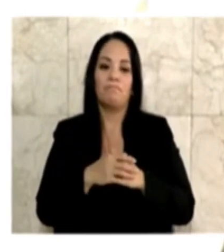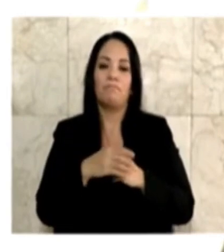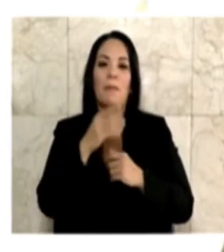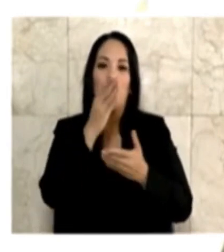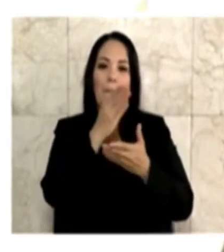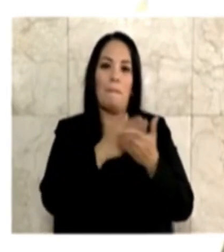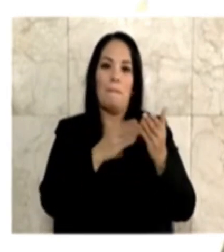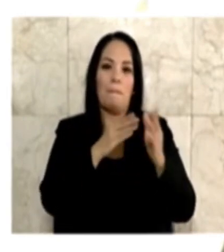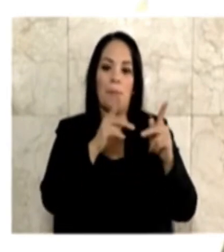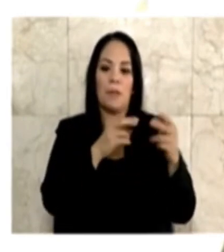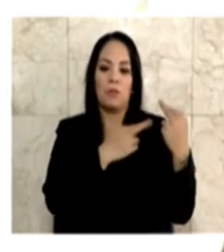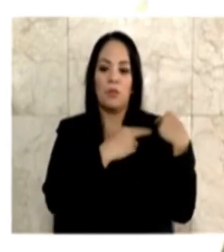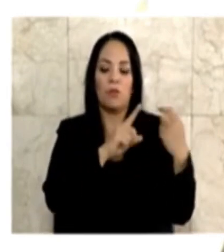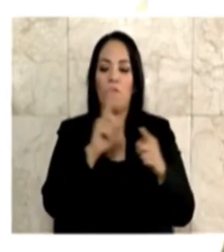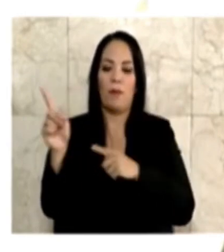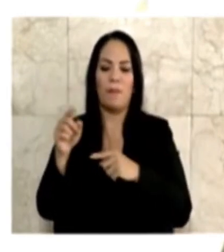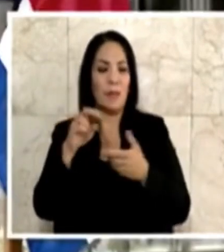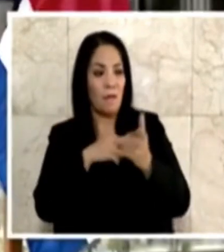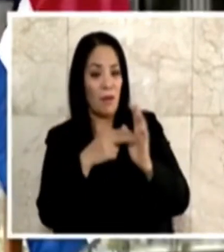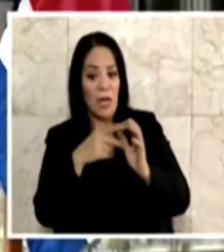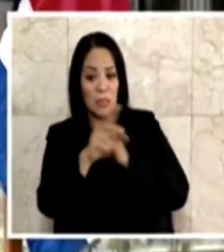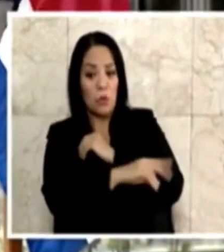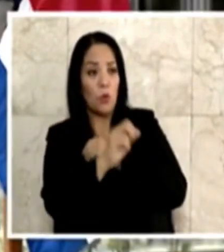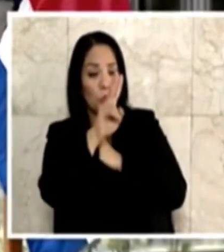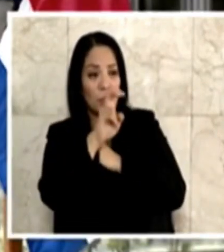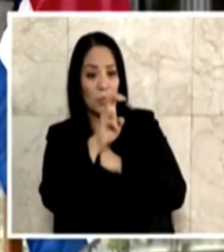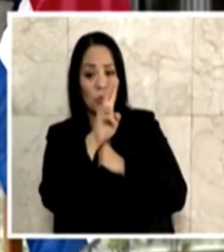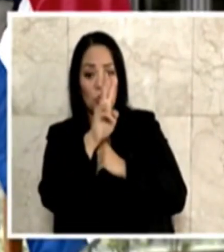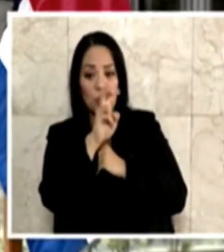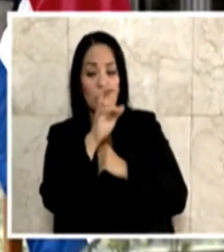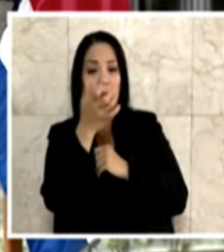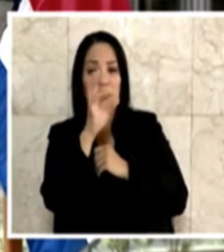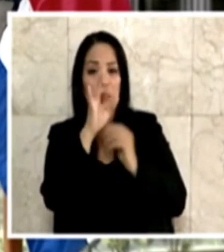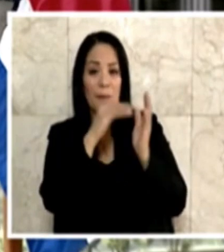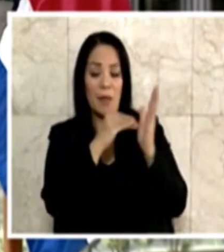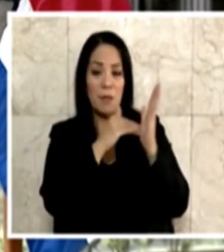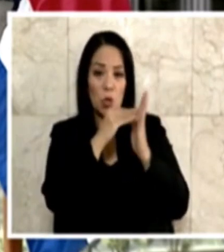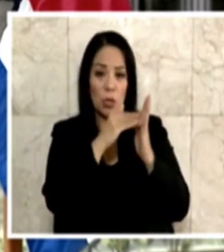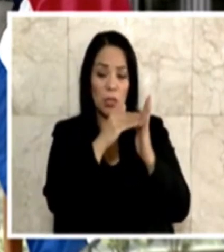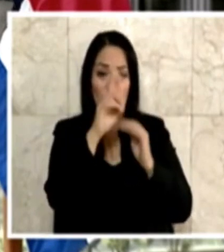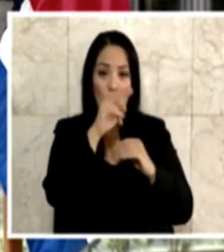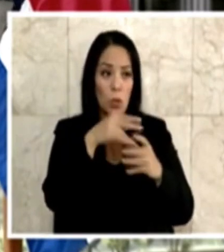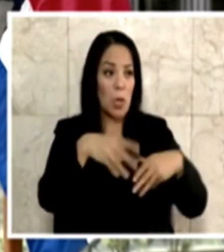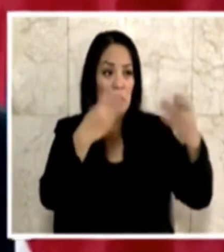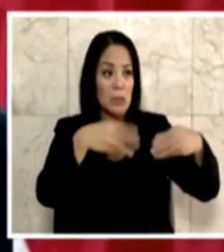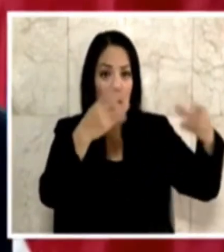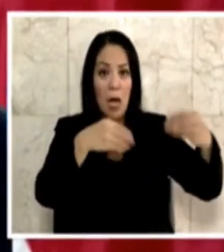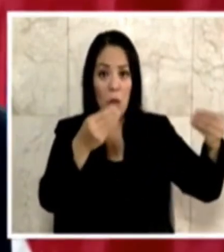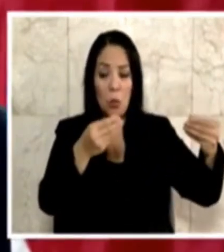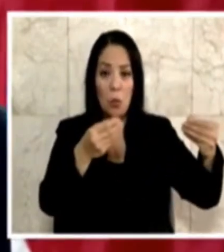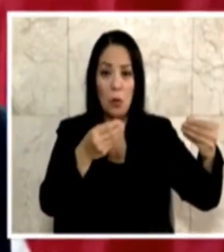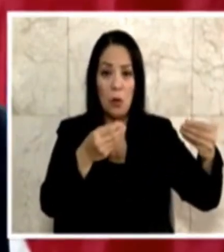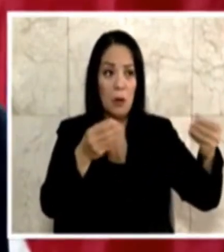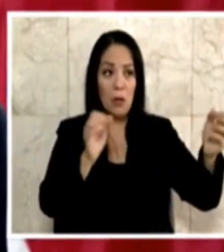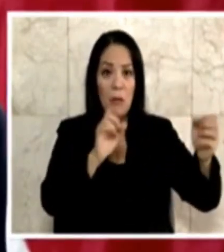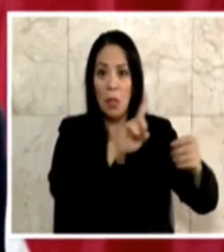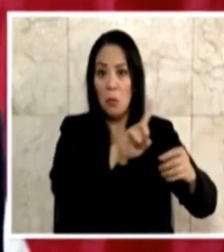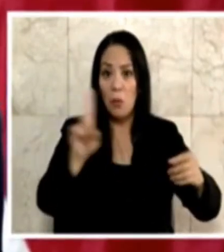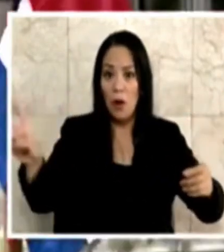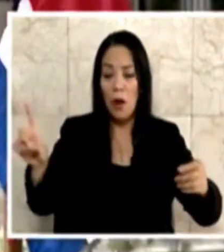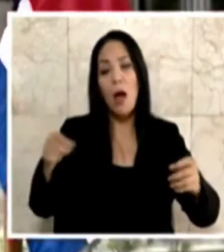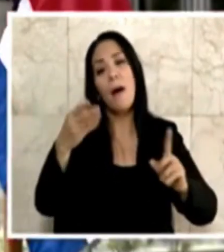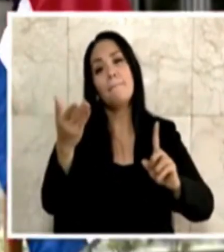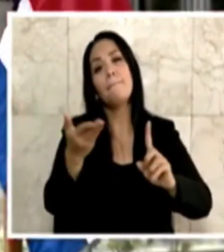proceso. Pero igualmente… robaron 217 mil millones de pesos o se los malgastaron y ni siquiera se presenta… víctima. ¿En qué año fue eso?